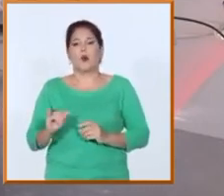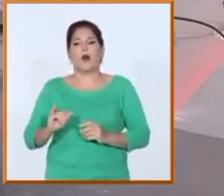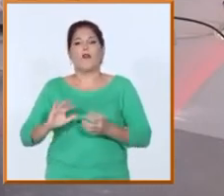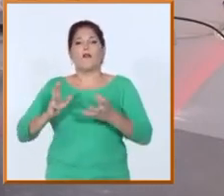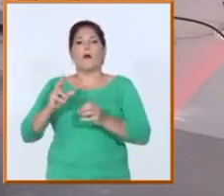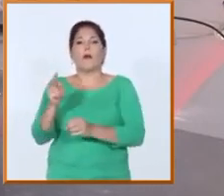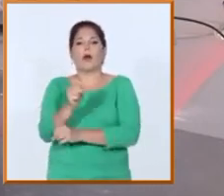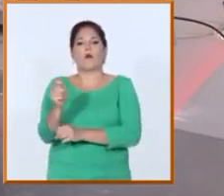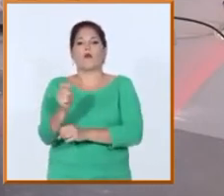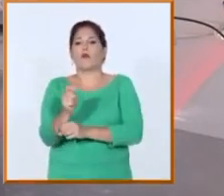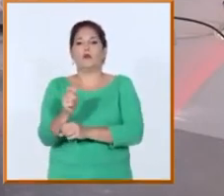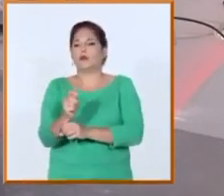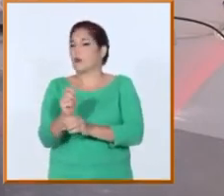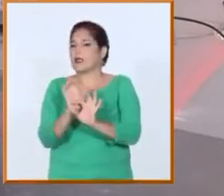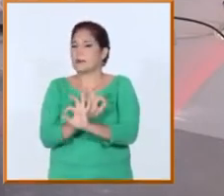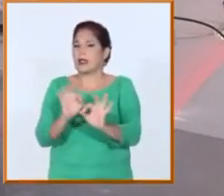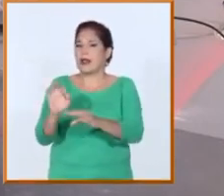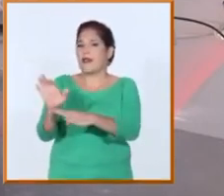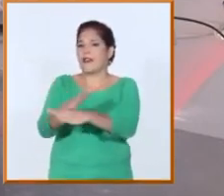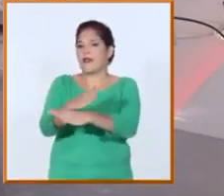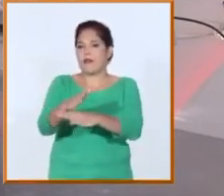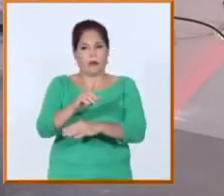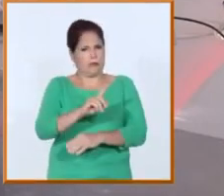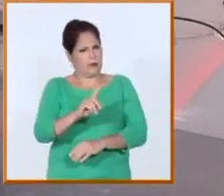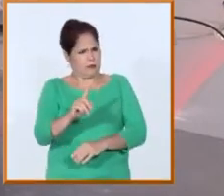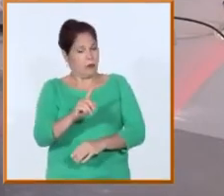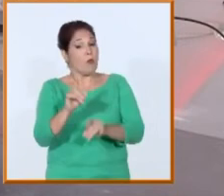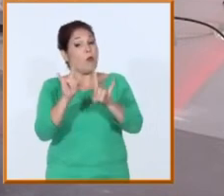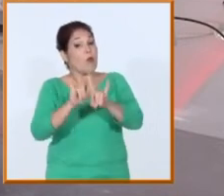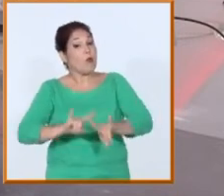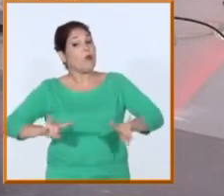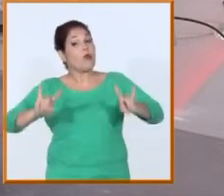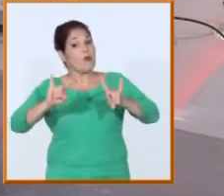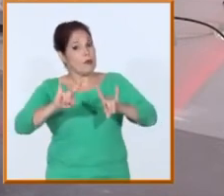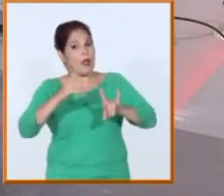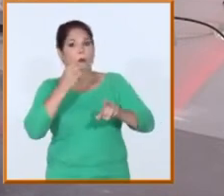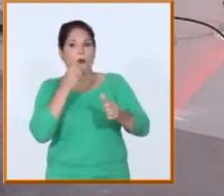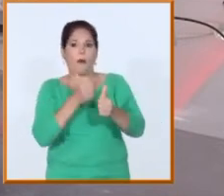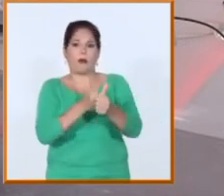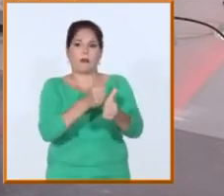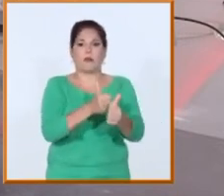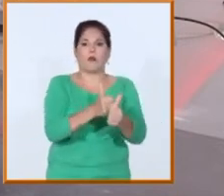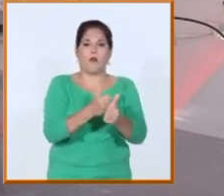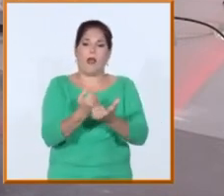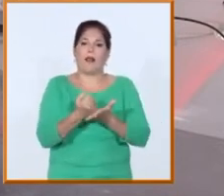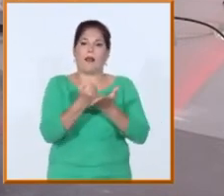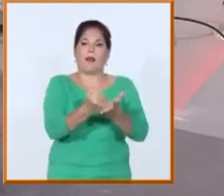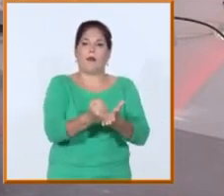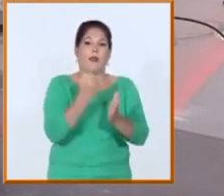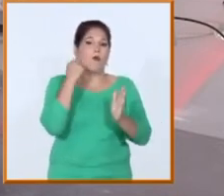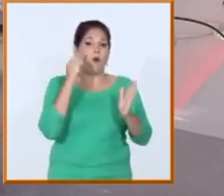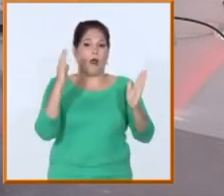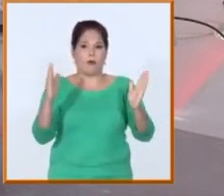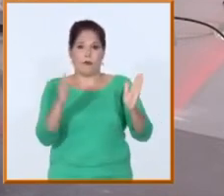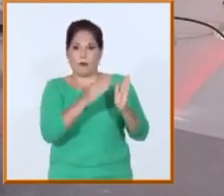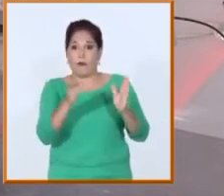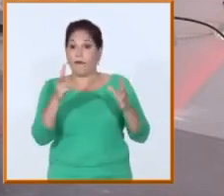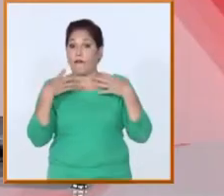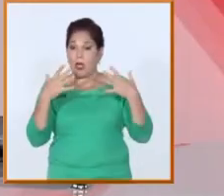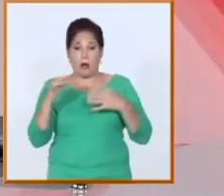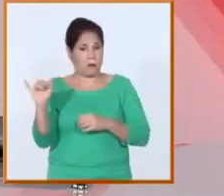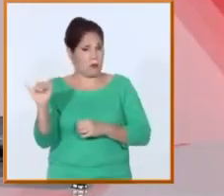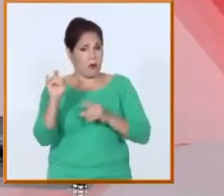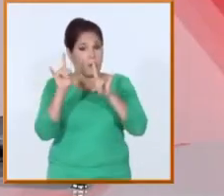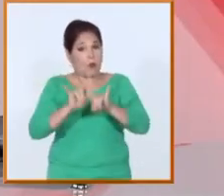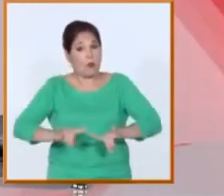cursos o en las especialidades también en el hecho de que la universidad se ha convertido en una universidad de todo el año porque hasta el verano también las